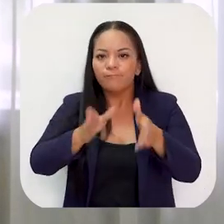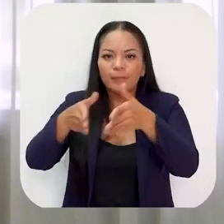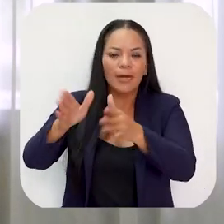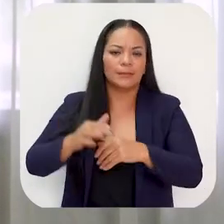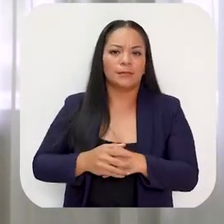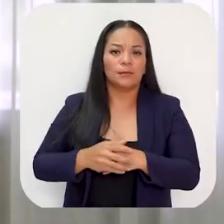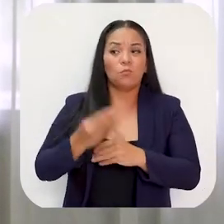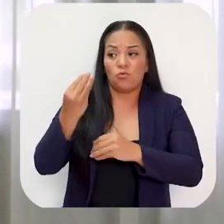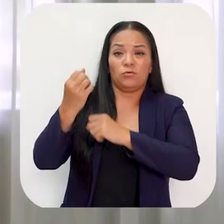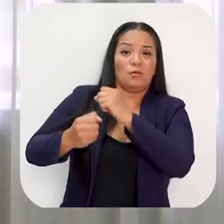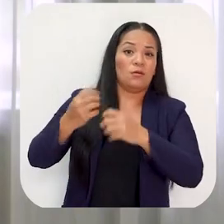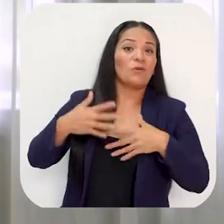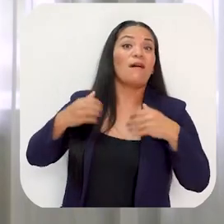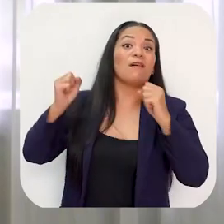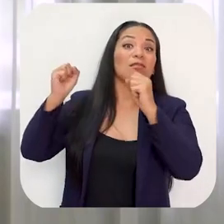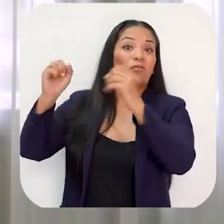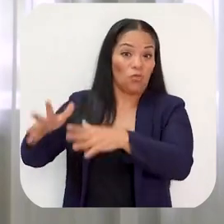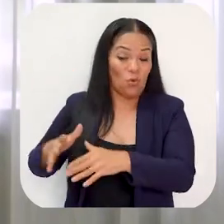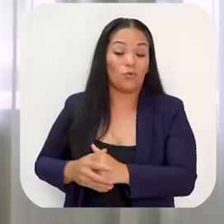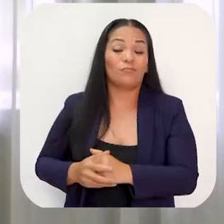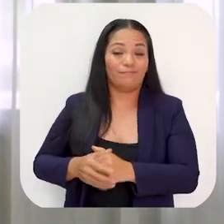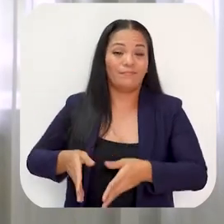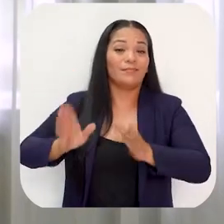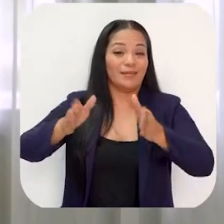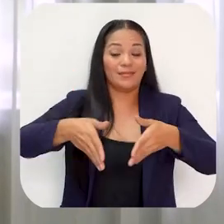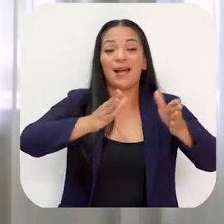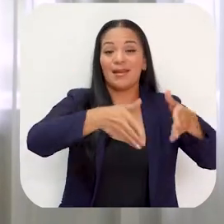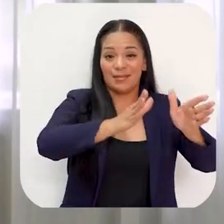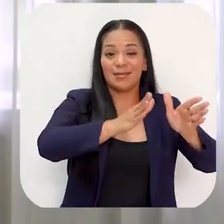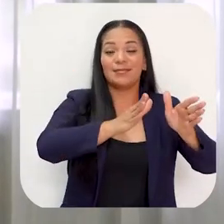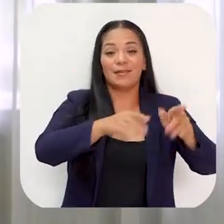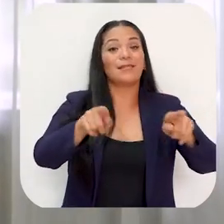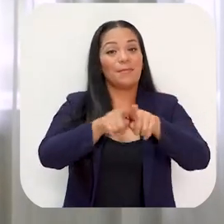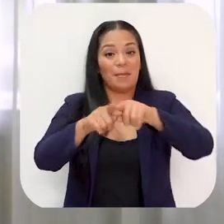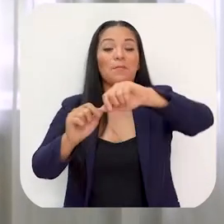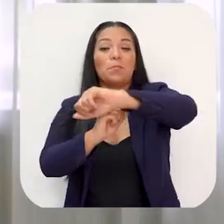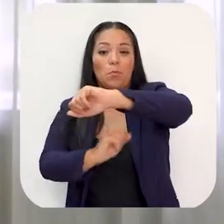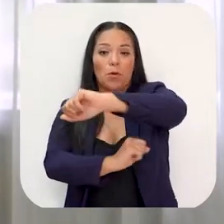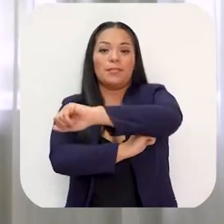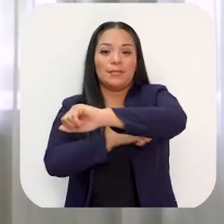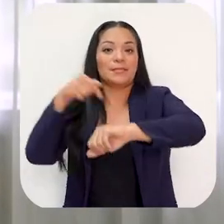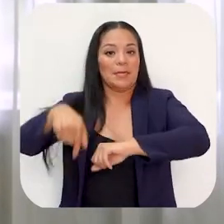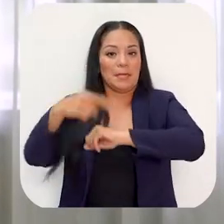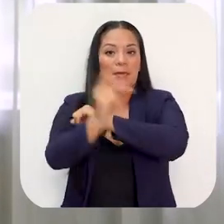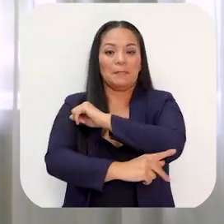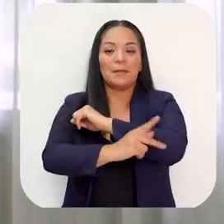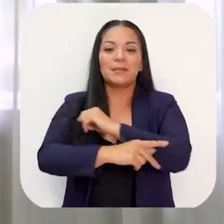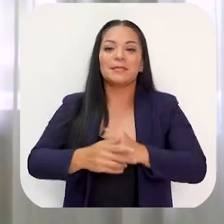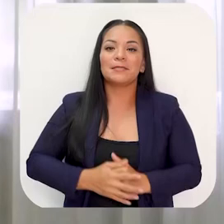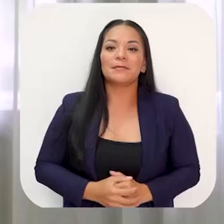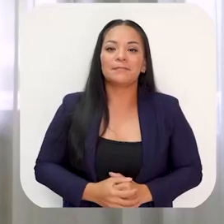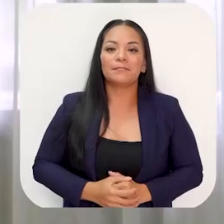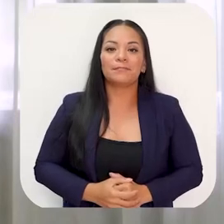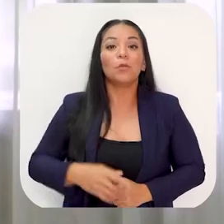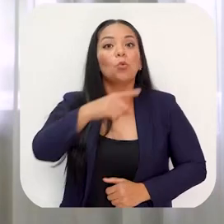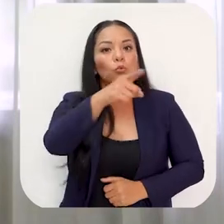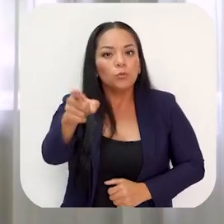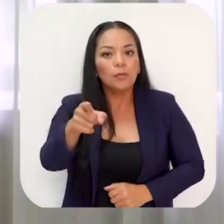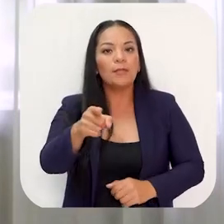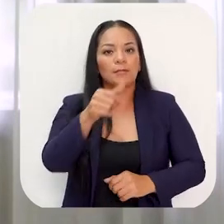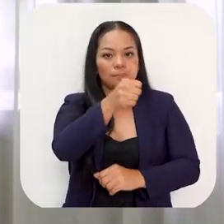abandono que han sufrido nuestra red vial y nuestros puentes en el país. Sean muy